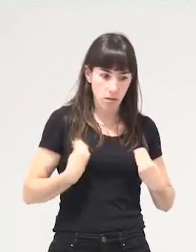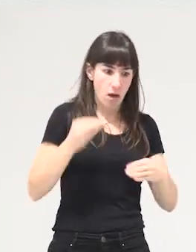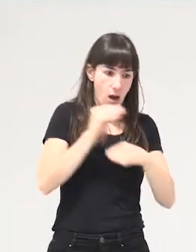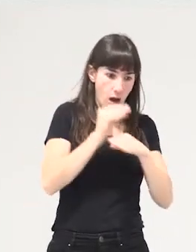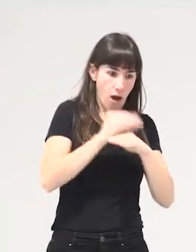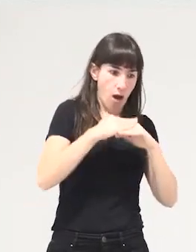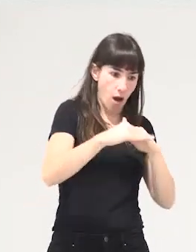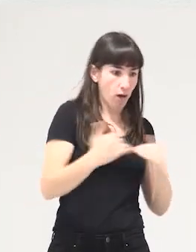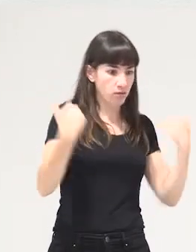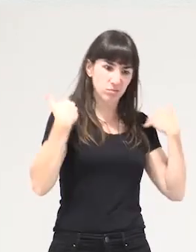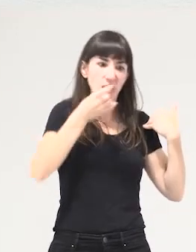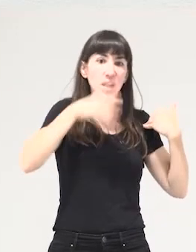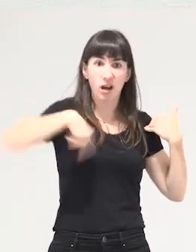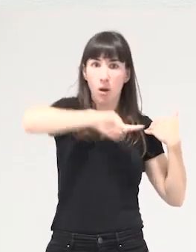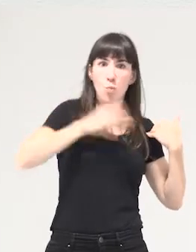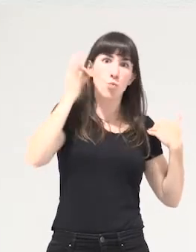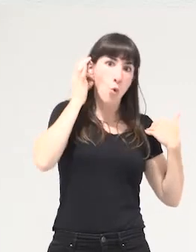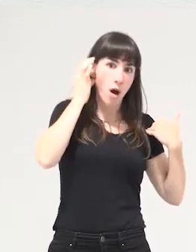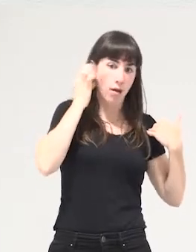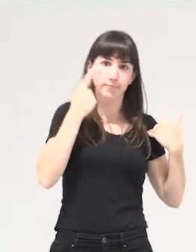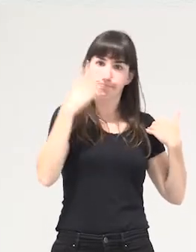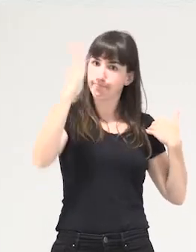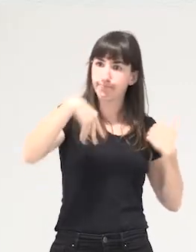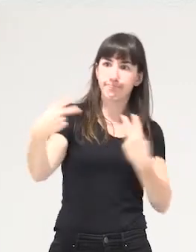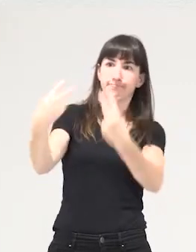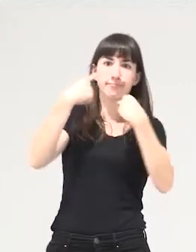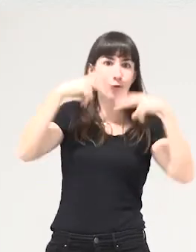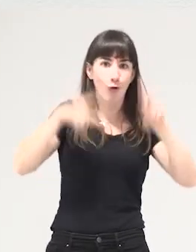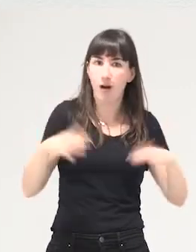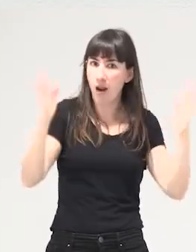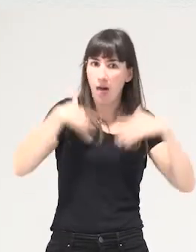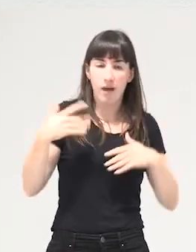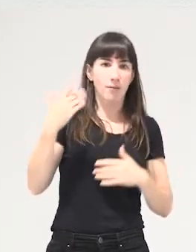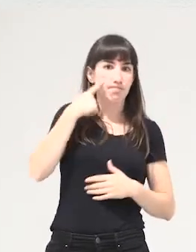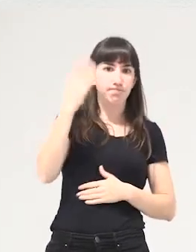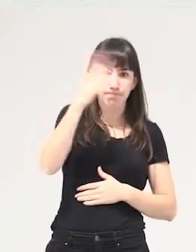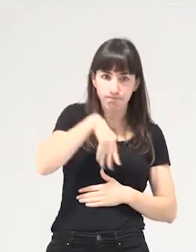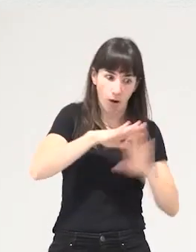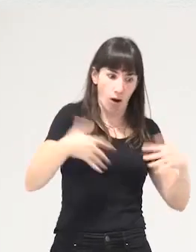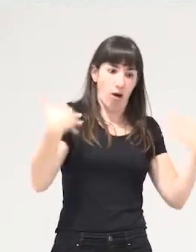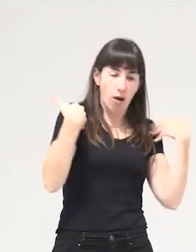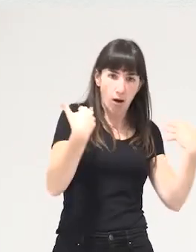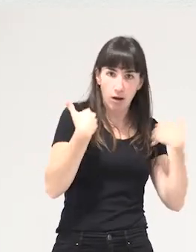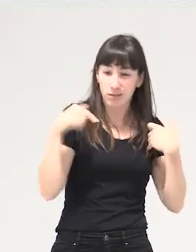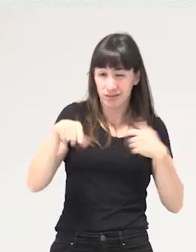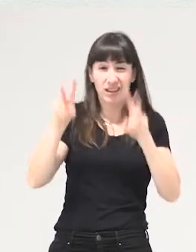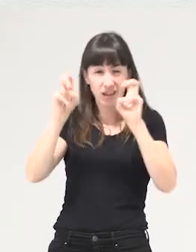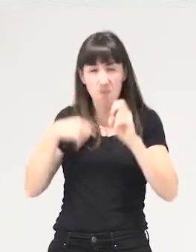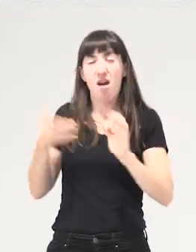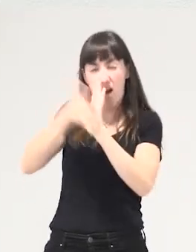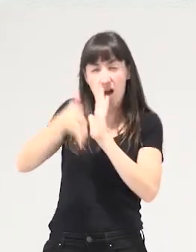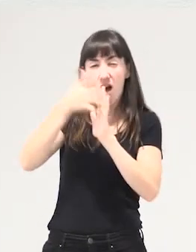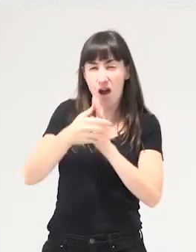hogares a las mujeres en base a los trabajos ocultos e invisibilizados todo esto que hemos insistido en la última década con fuerza y que hay que